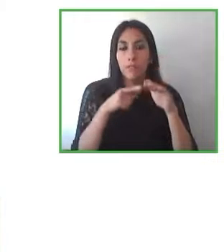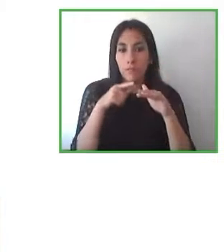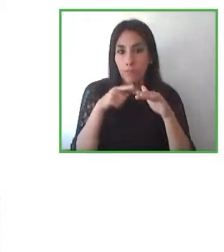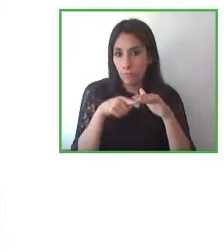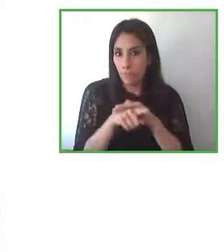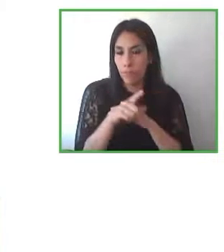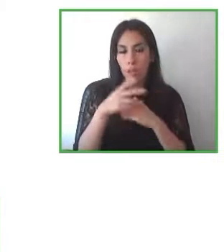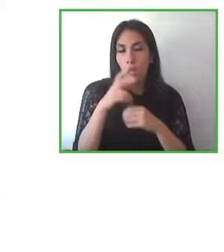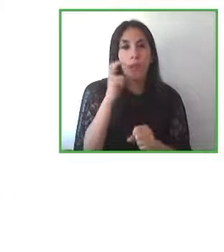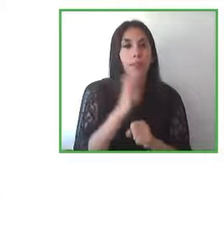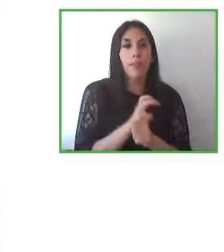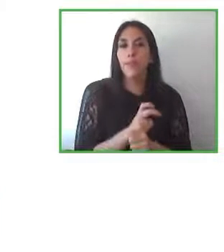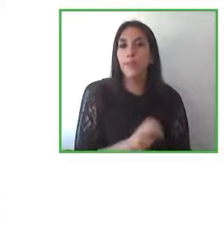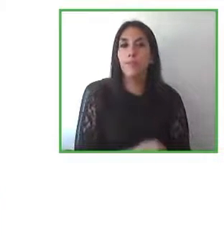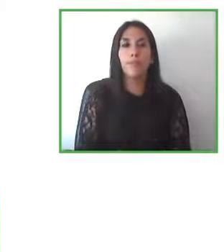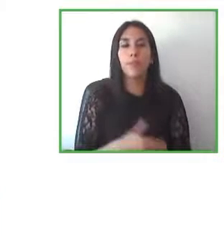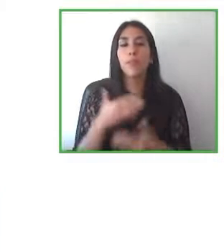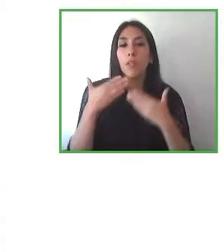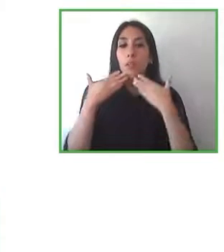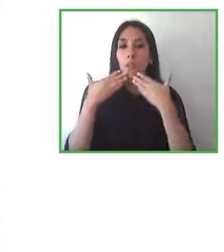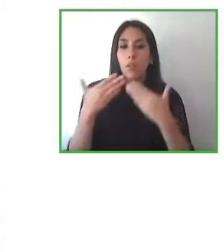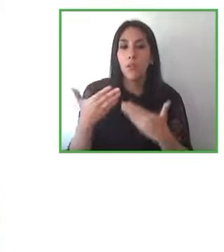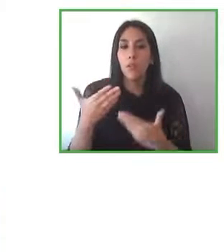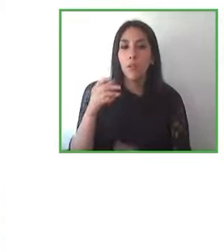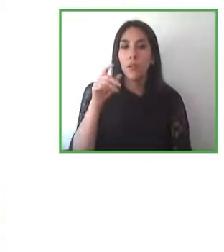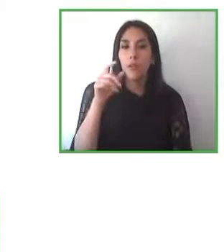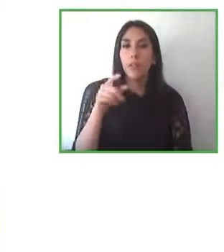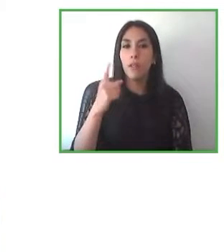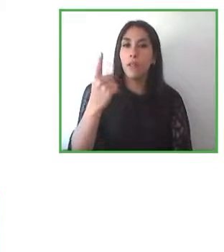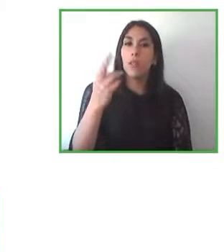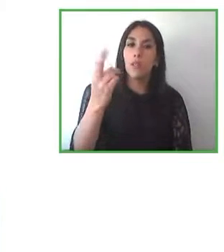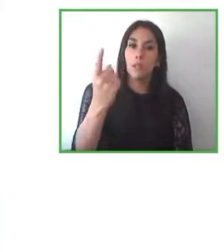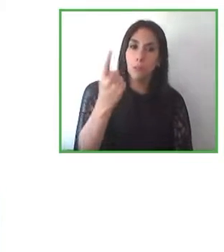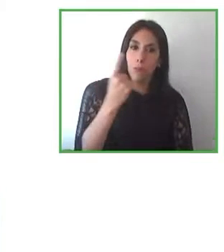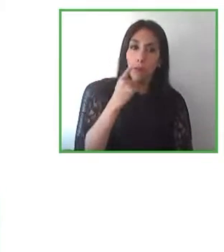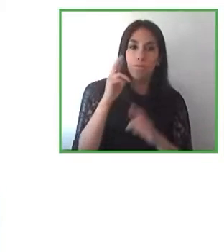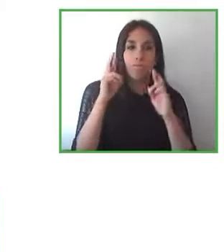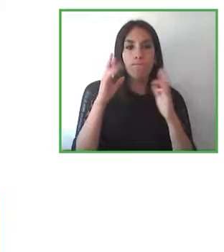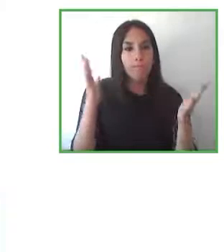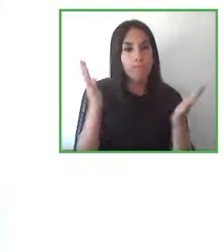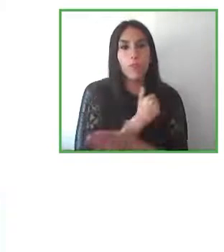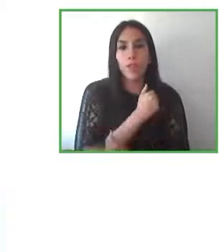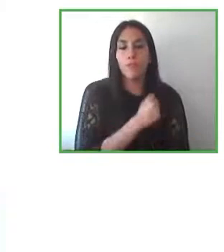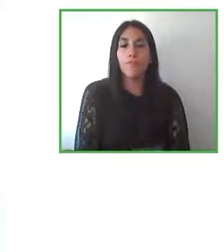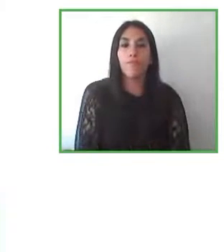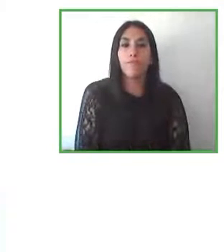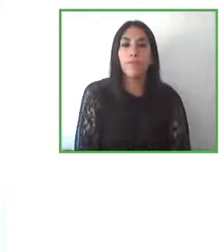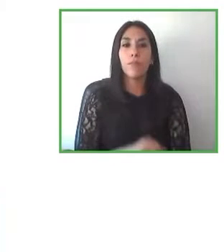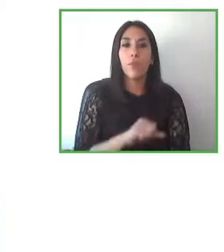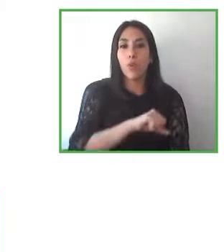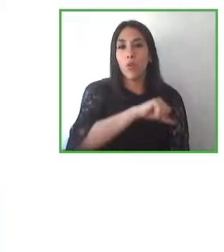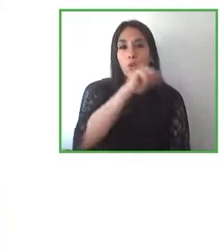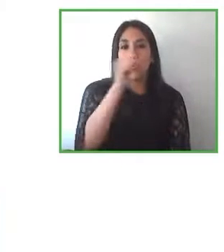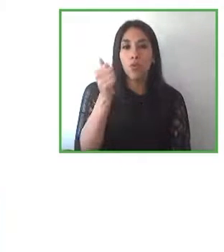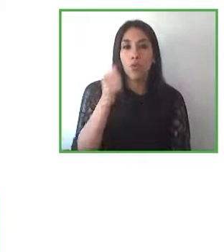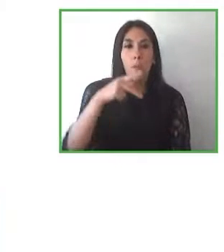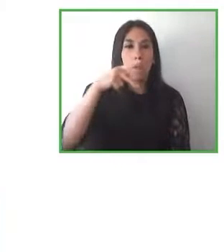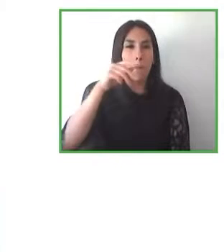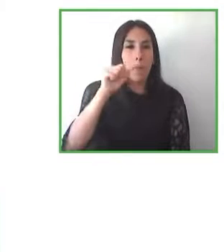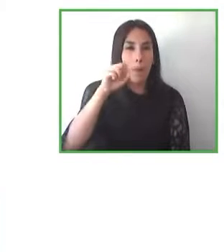Ahora Pamela queremos preguntarte como panel